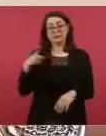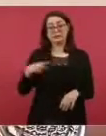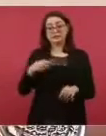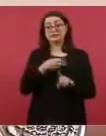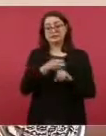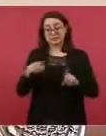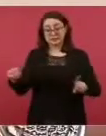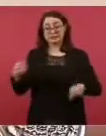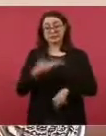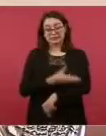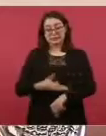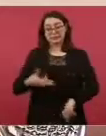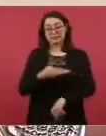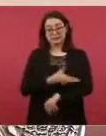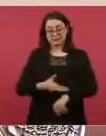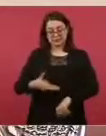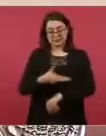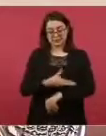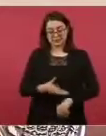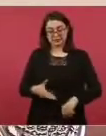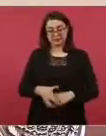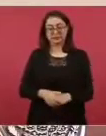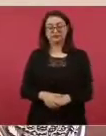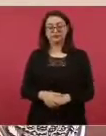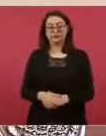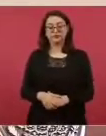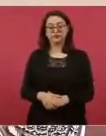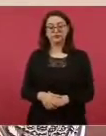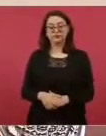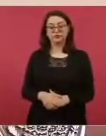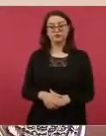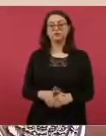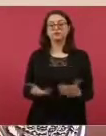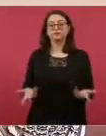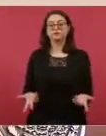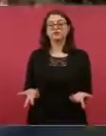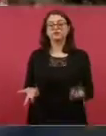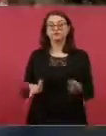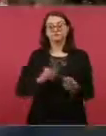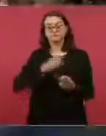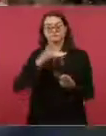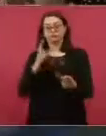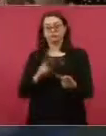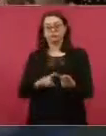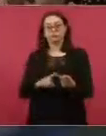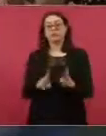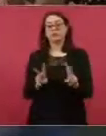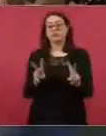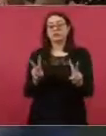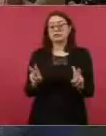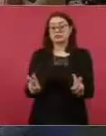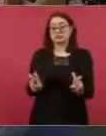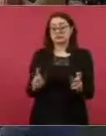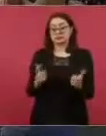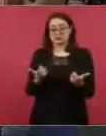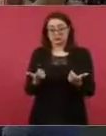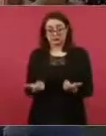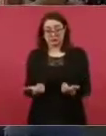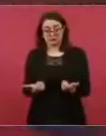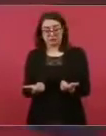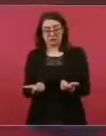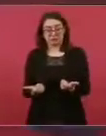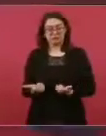de actividades económicas, pues dar facilidades, pero